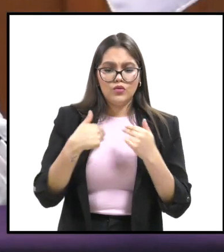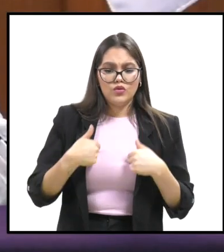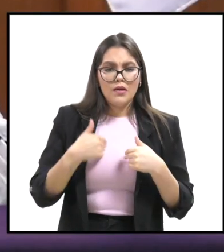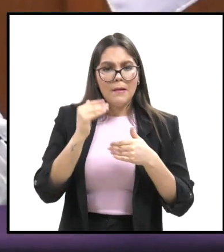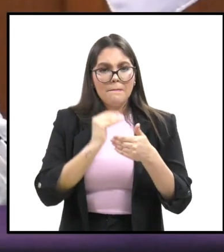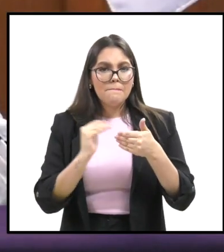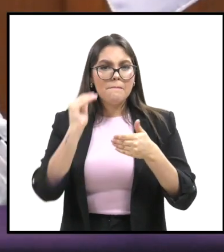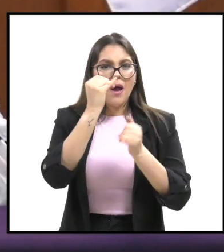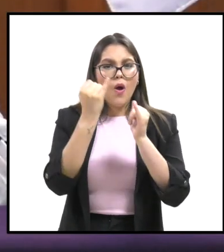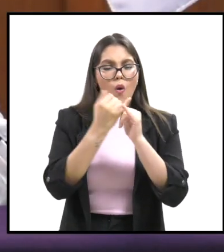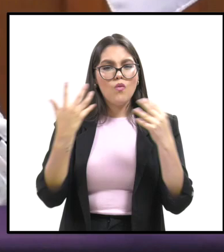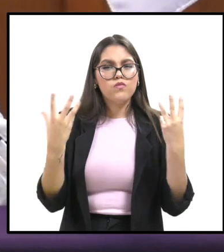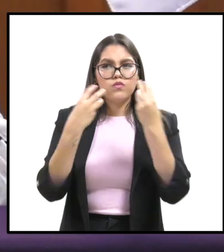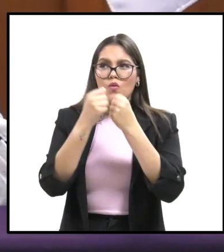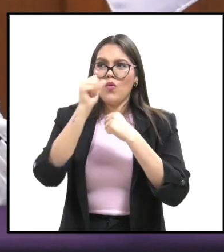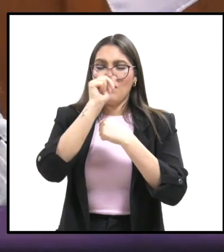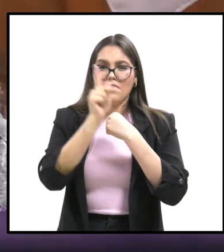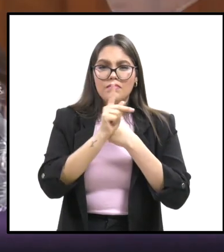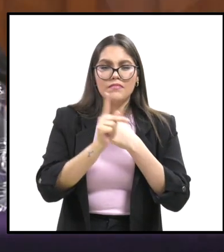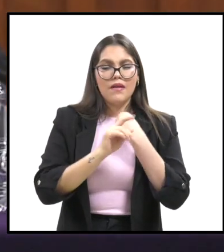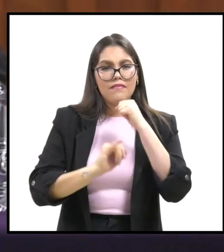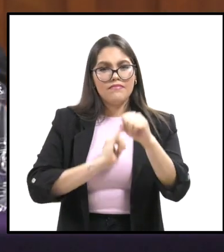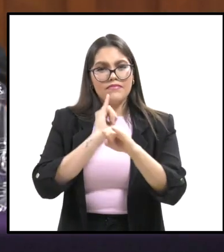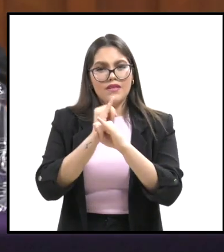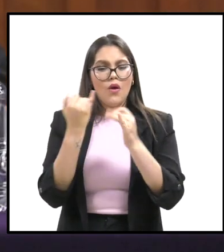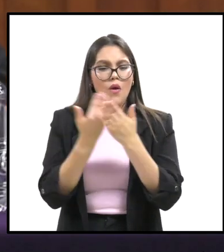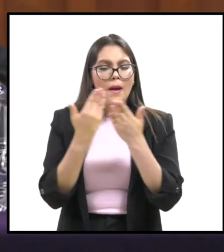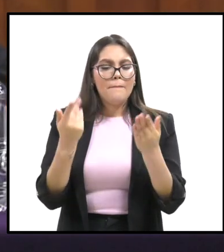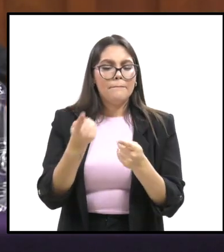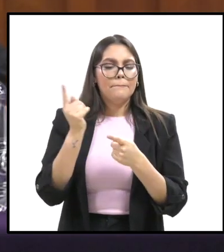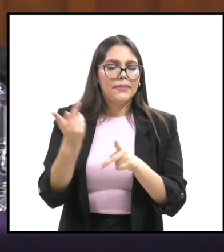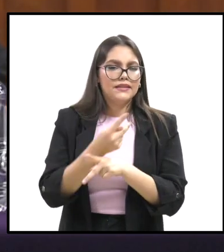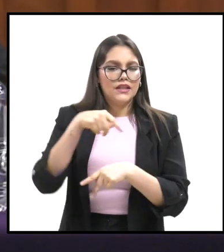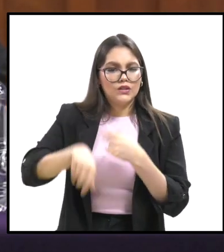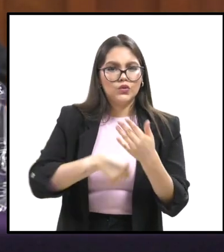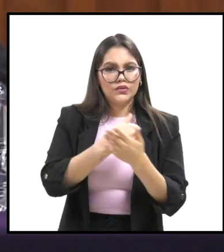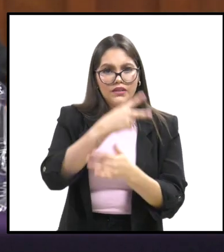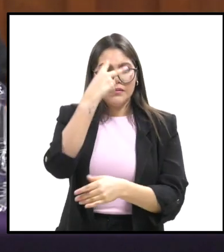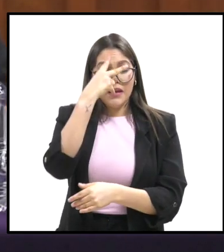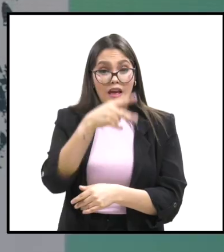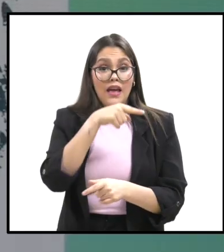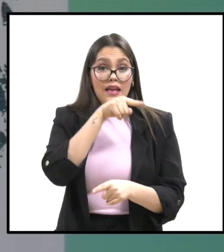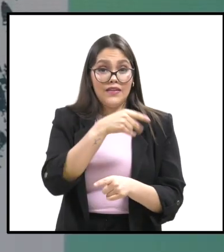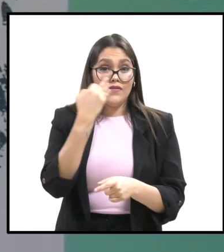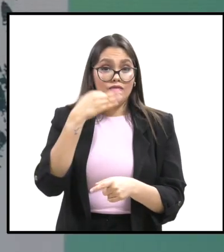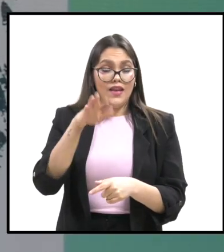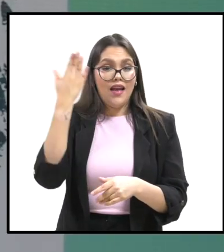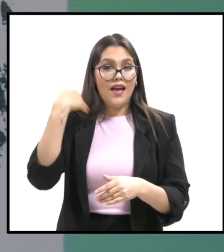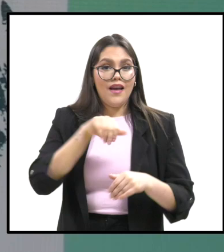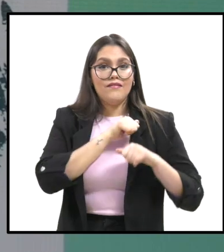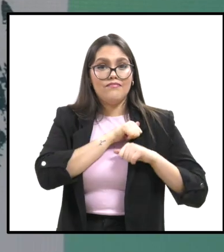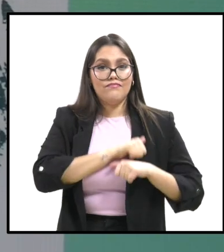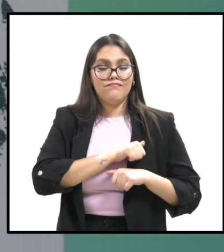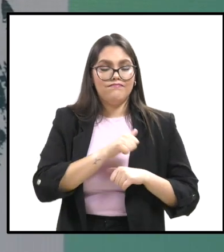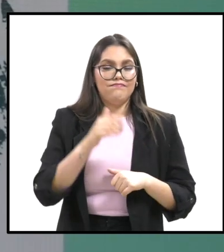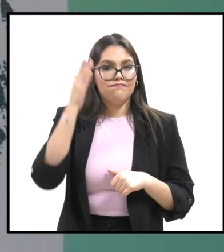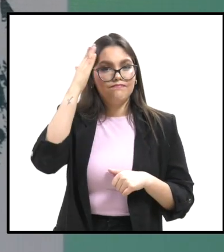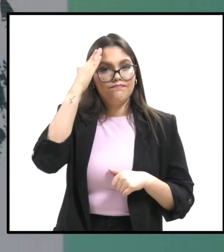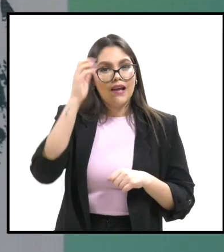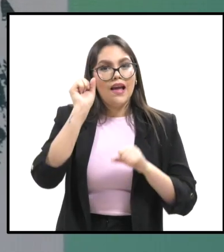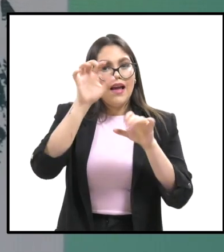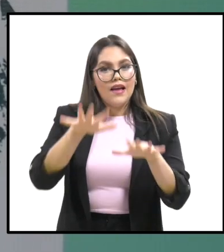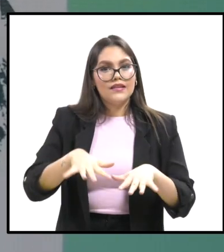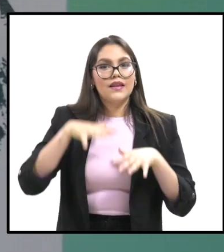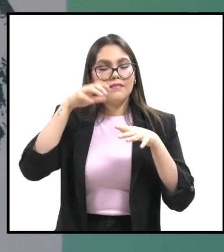trabajo de la Comisión, así como la situación de los derechos humanos en la Ciudad de México. Fue anfitriona en el Congreso y